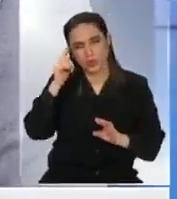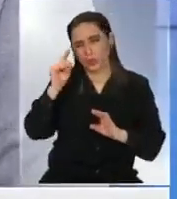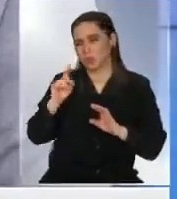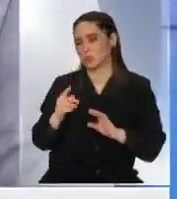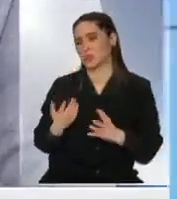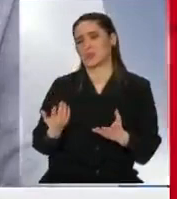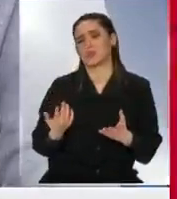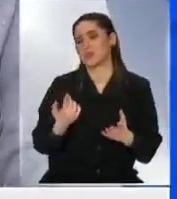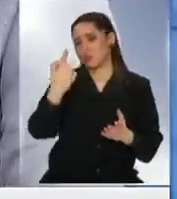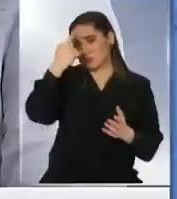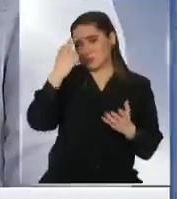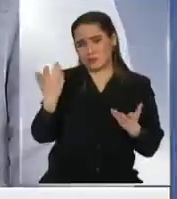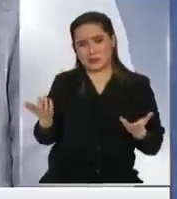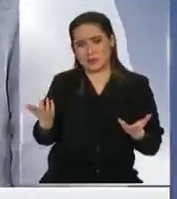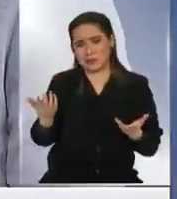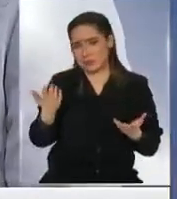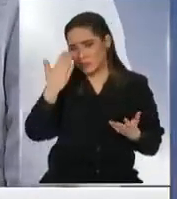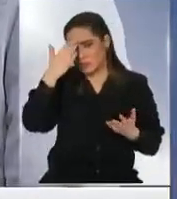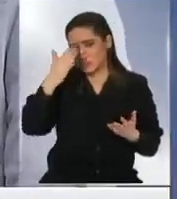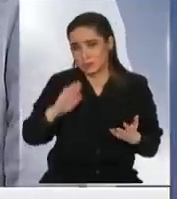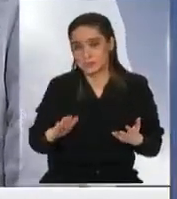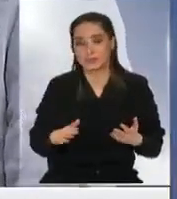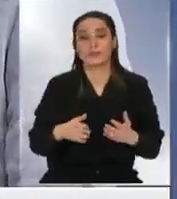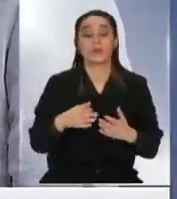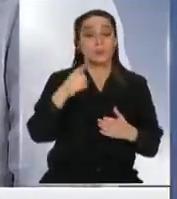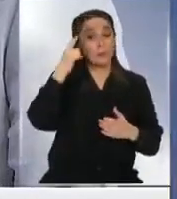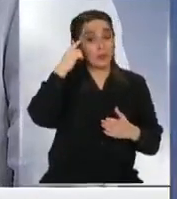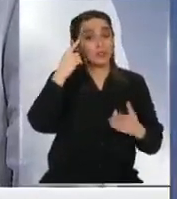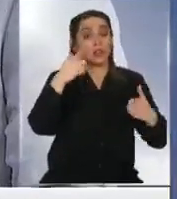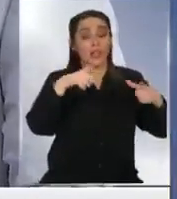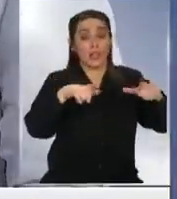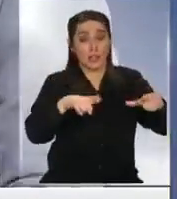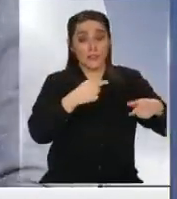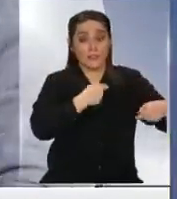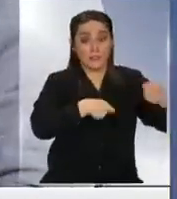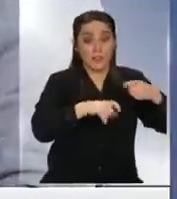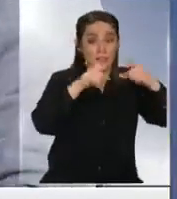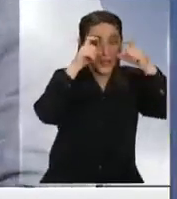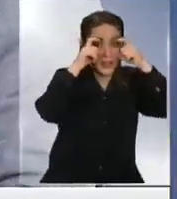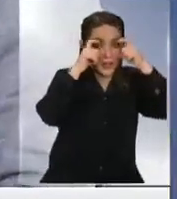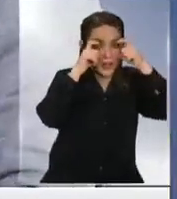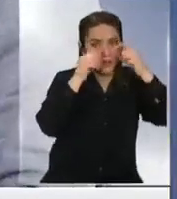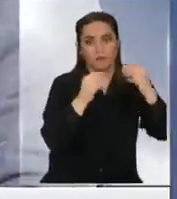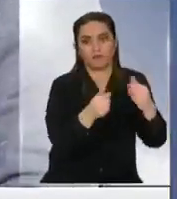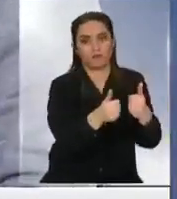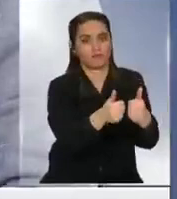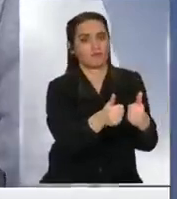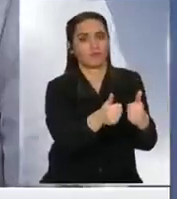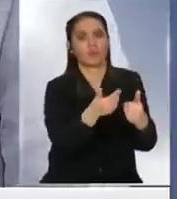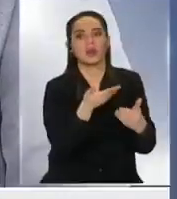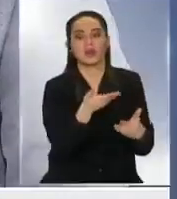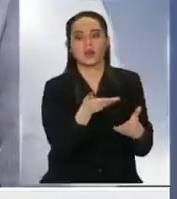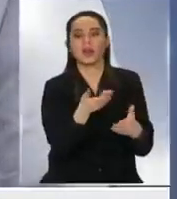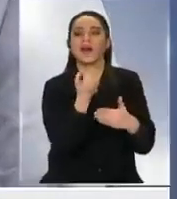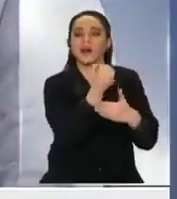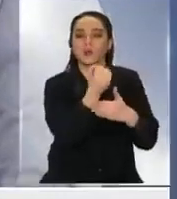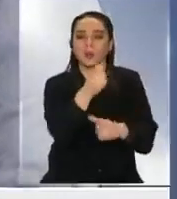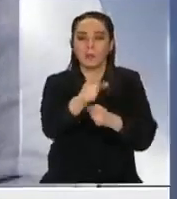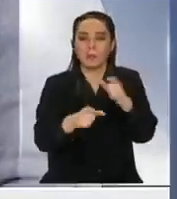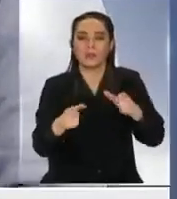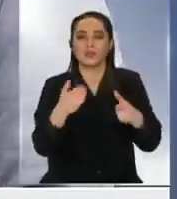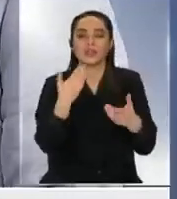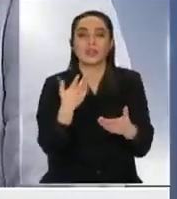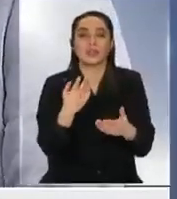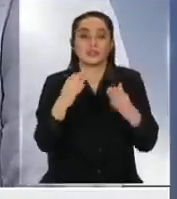absurdo y brutal creo que la óptica fue un tremendo alivio y una ayuda muy concreta a muchos que se estaban